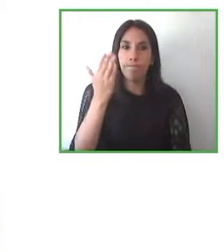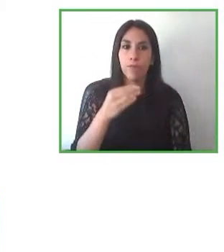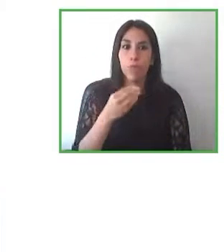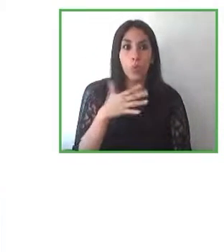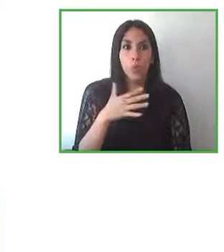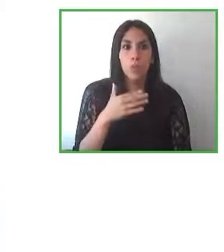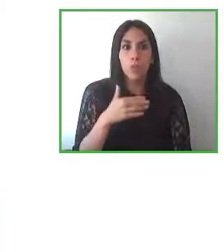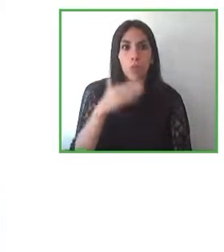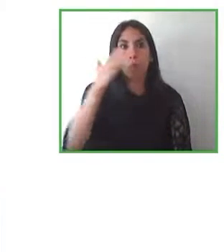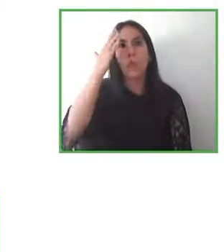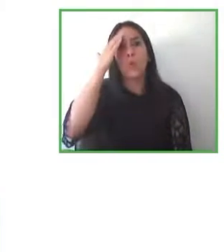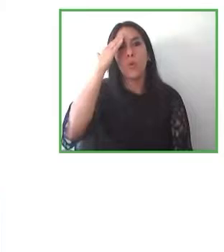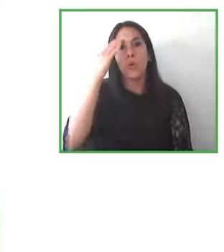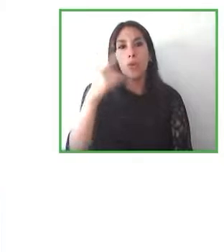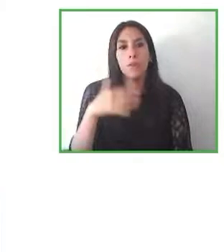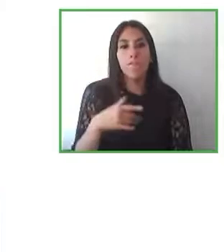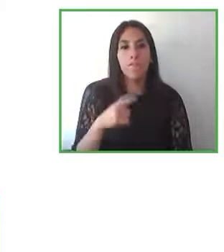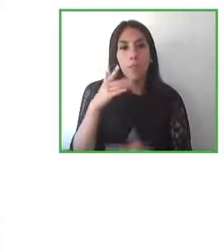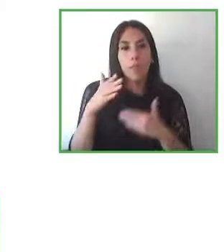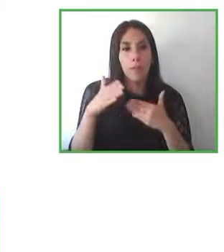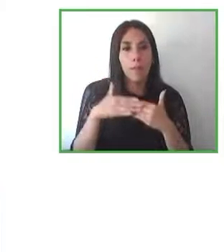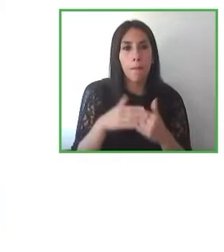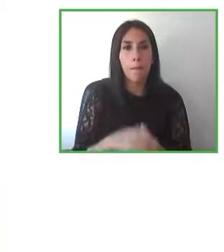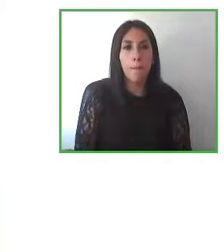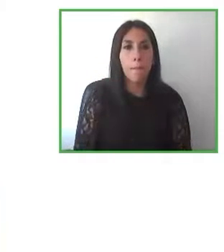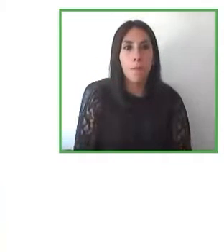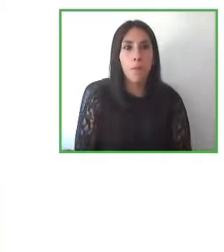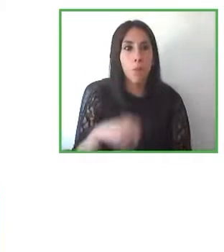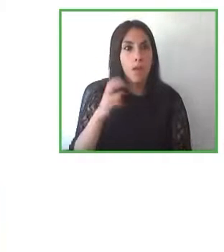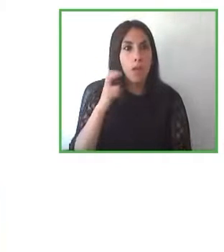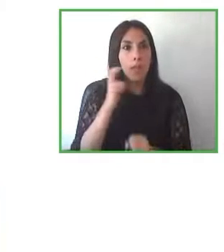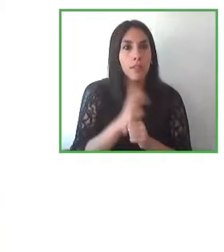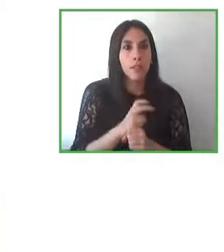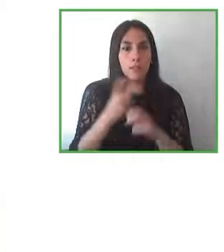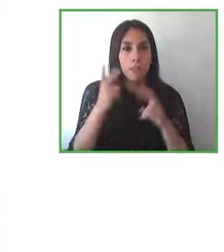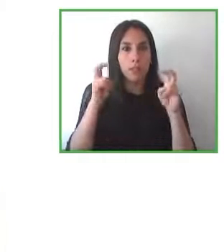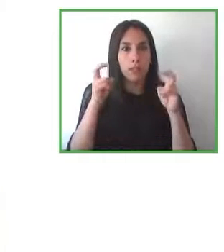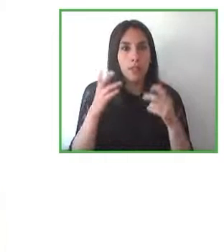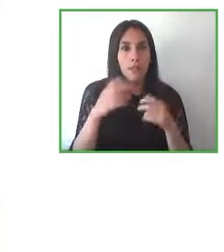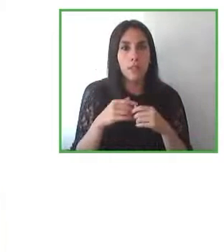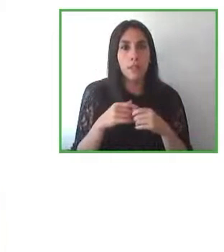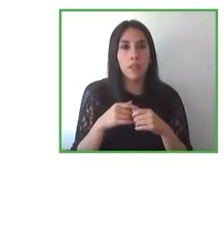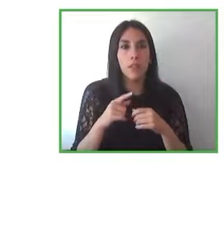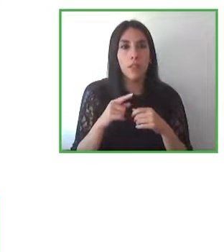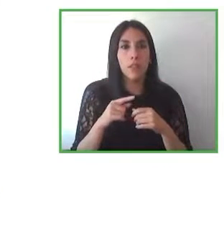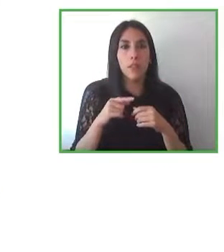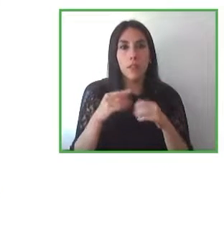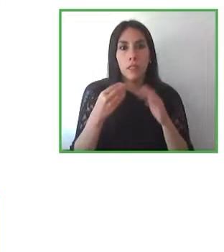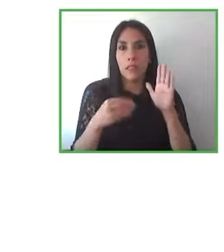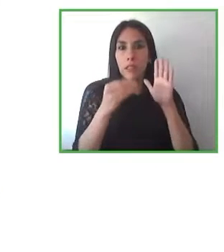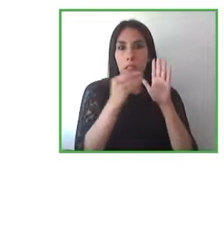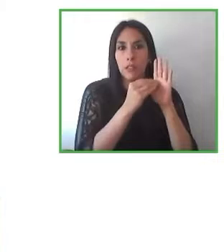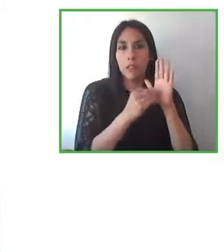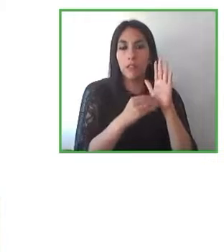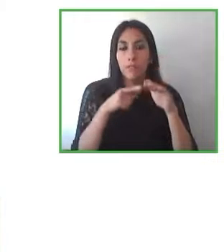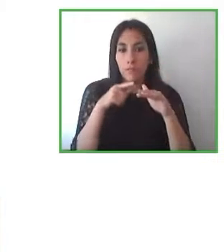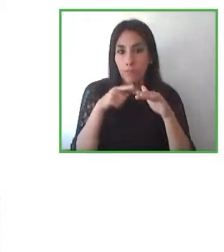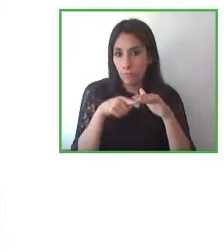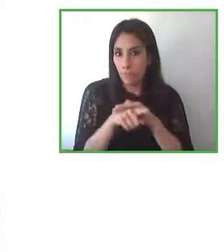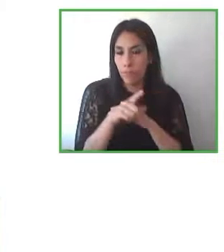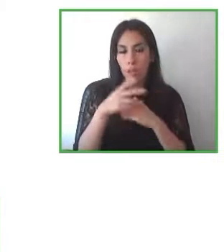difícil pasar temas de accesibilidad a la malla curricular así que un gran logro y gracias por tu respuesta Gracias